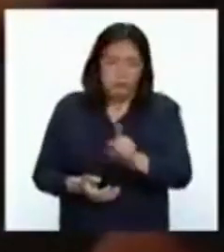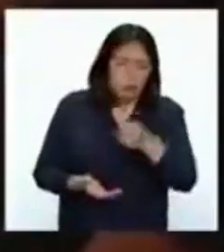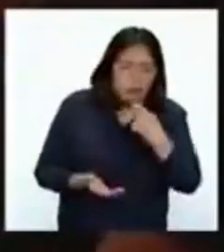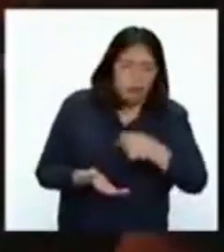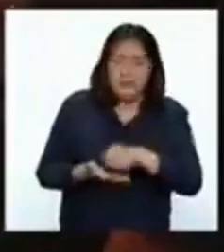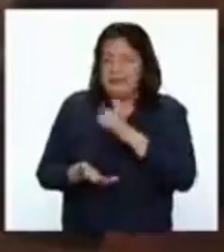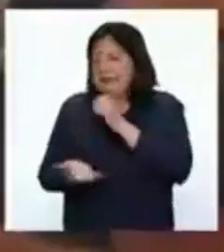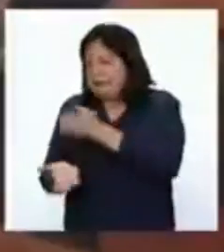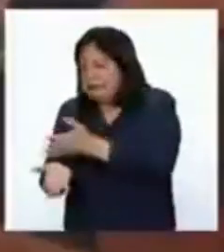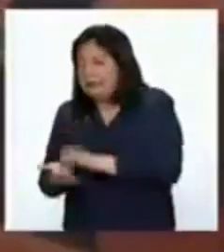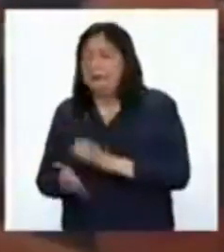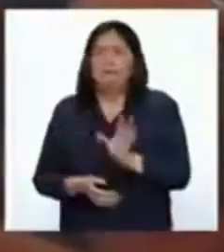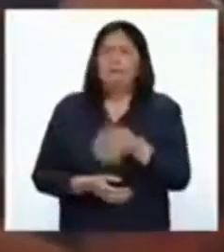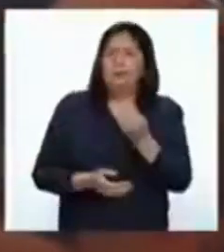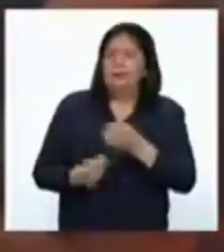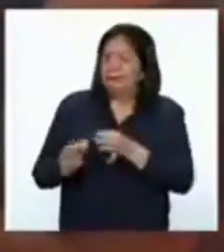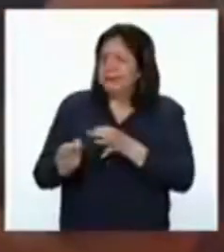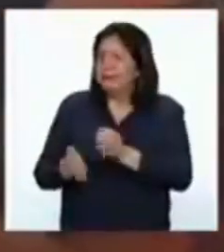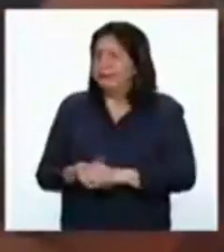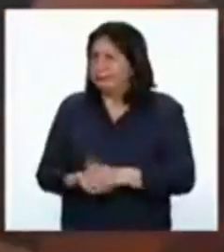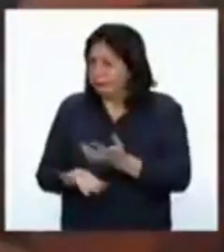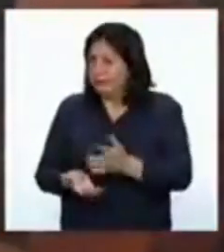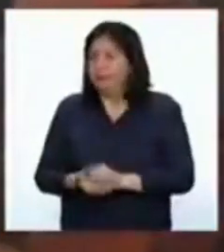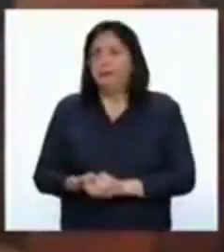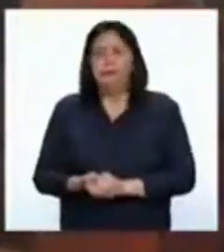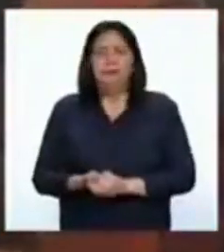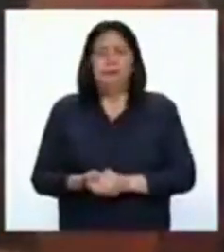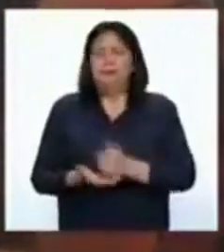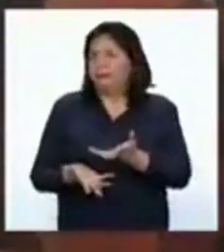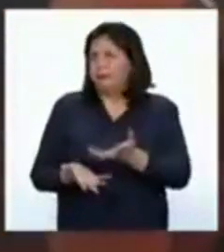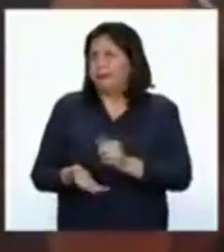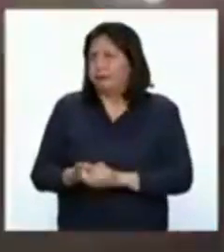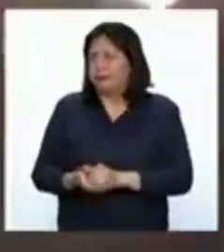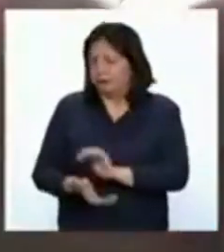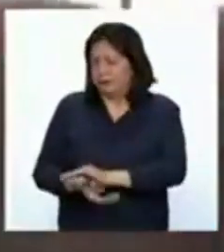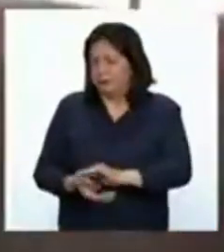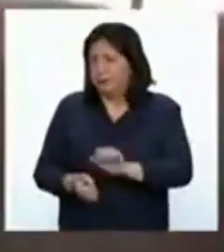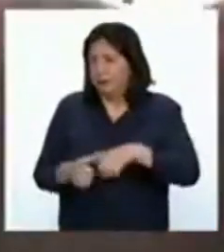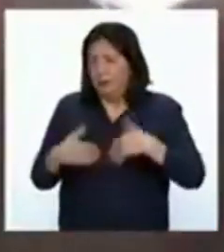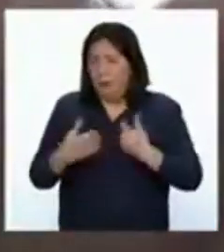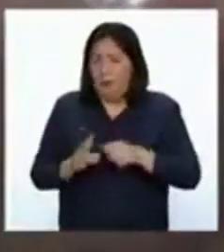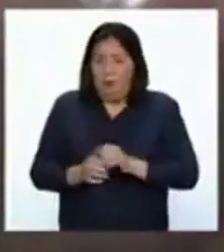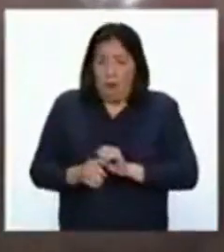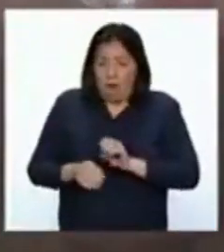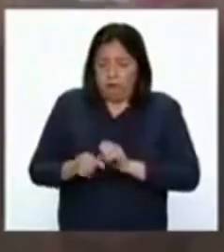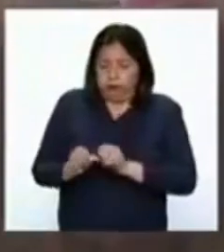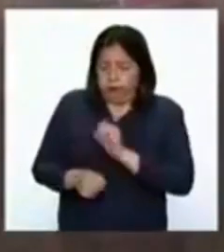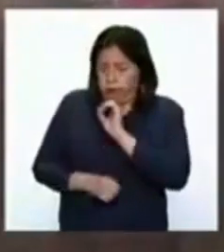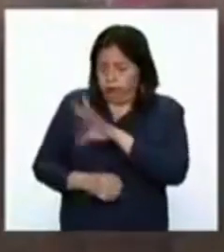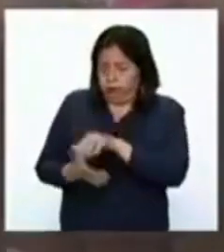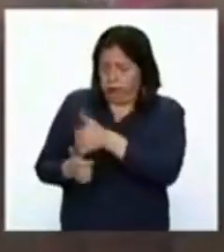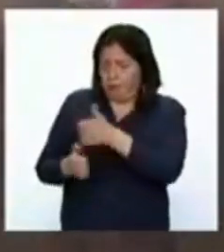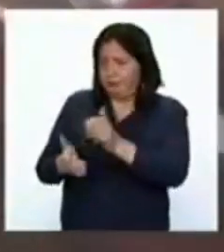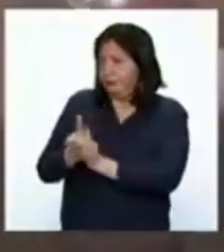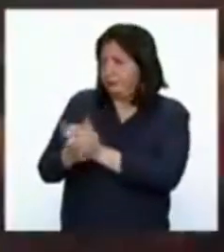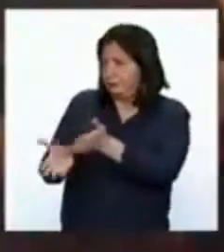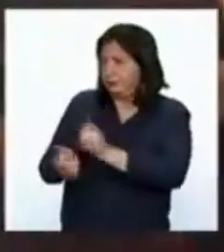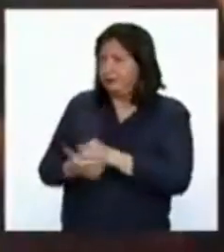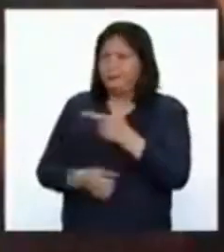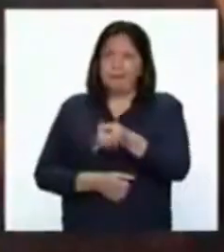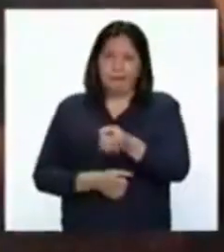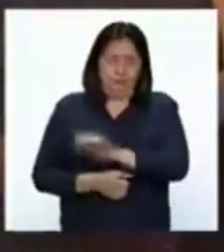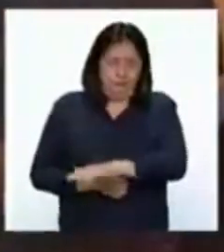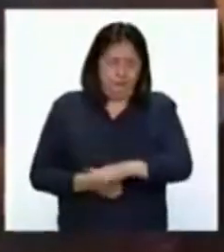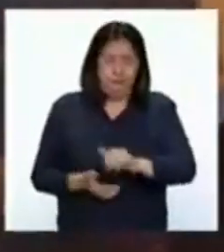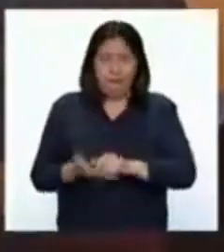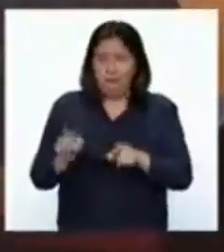de esta manera y el por qué. Hacer entender que este niño pueda replicarlo a sus compañeros y así este pequeño